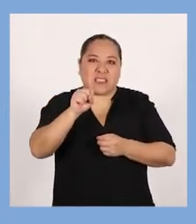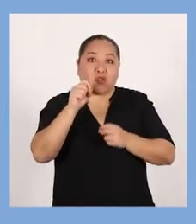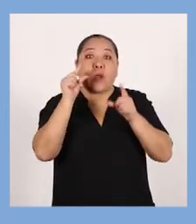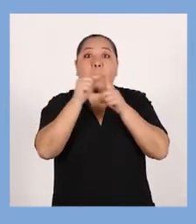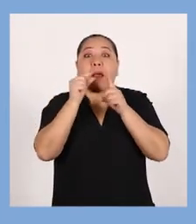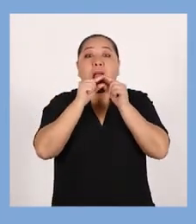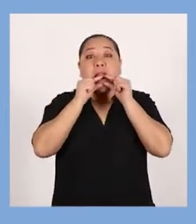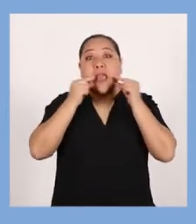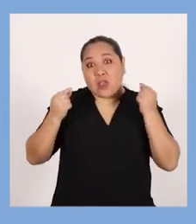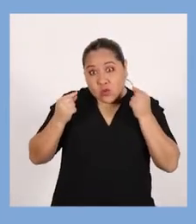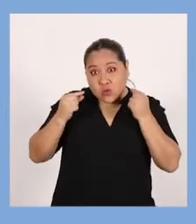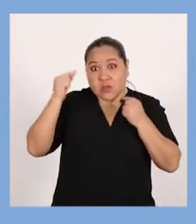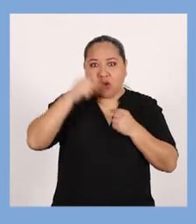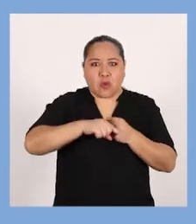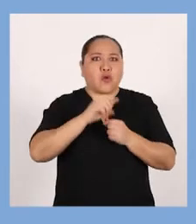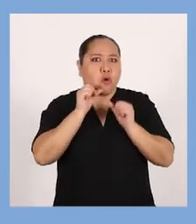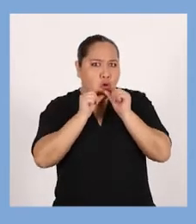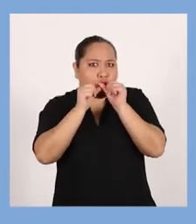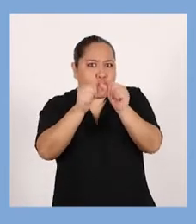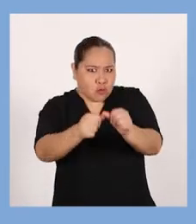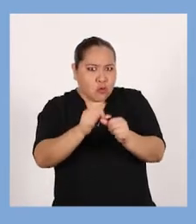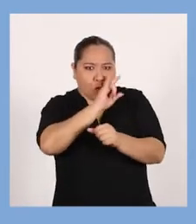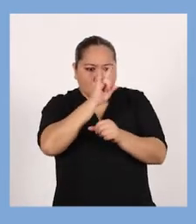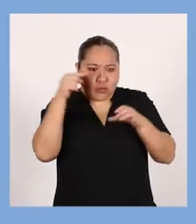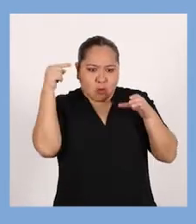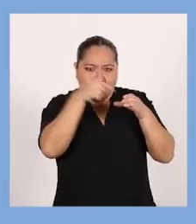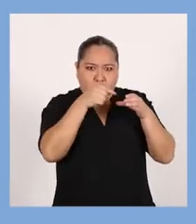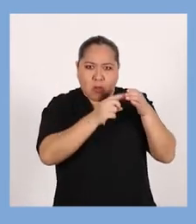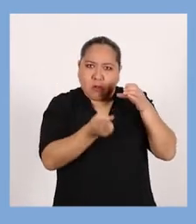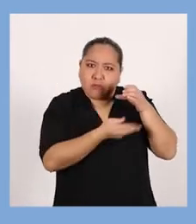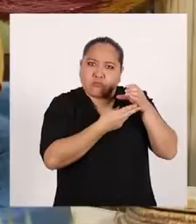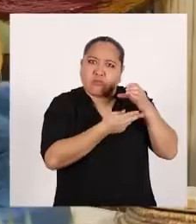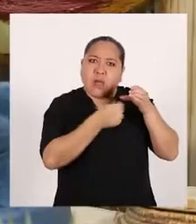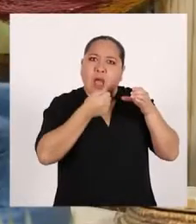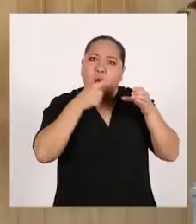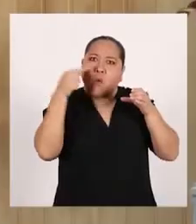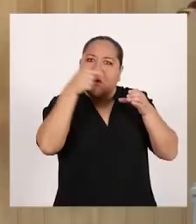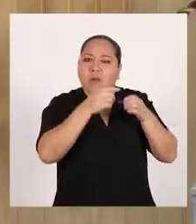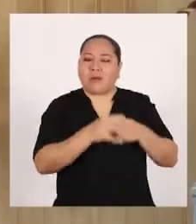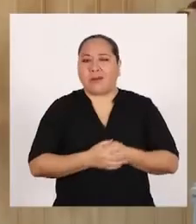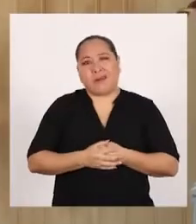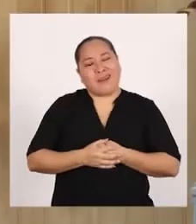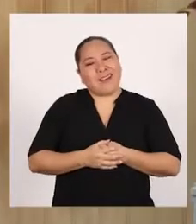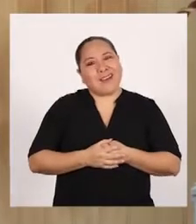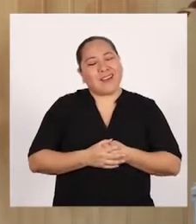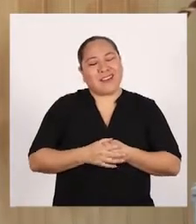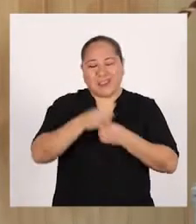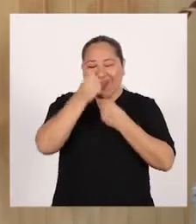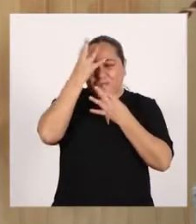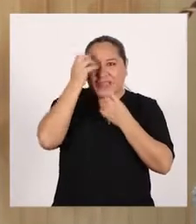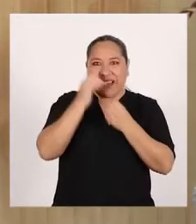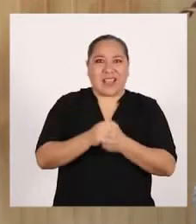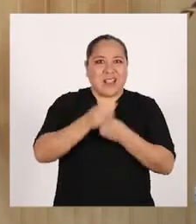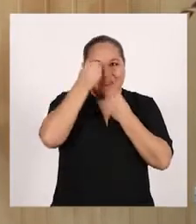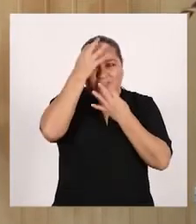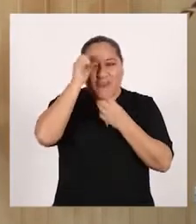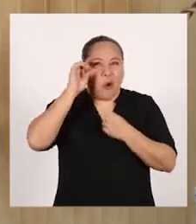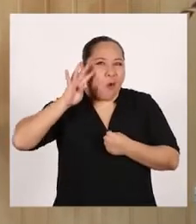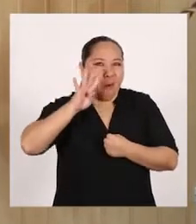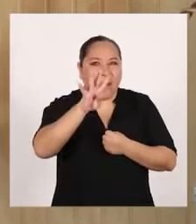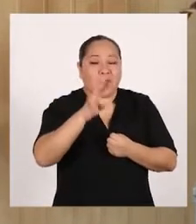palabra en quechua Y les cuento que aún se sigue sembrando y cosechando el agua ¡Increíble dato curioso número 4!